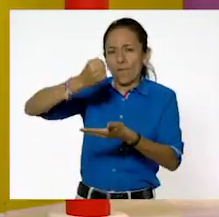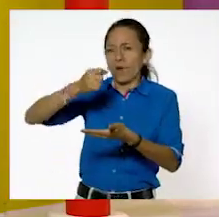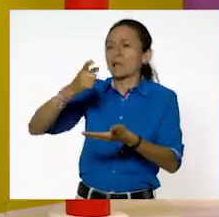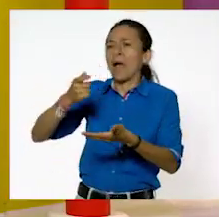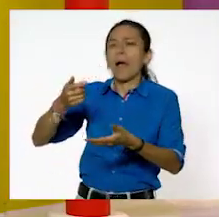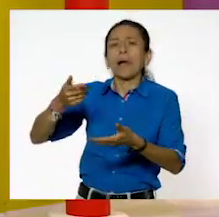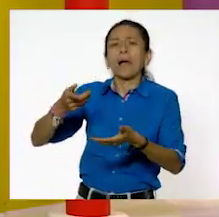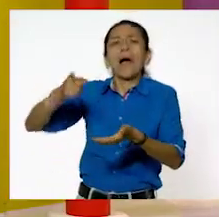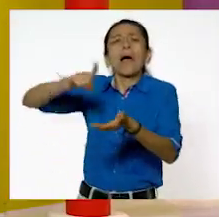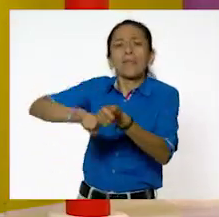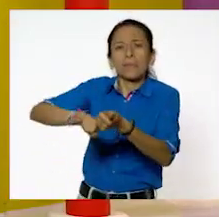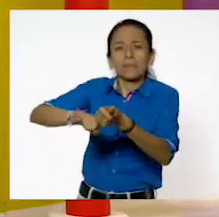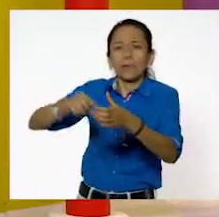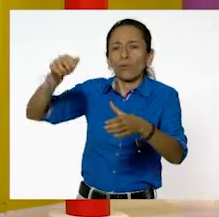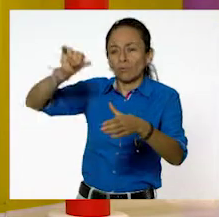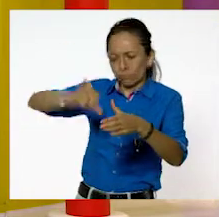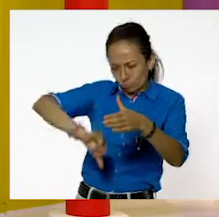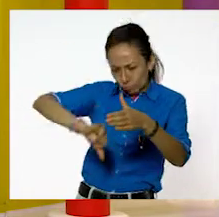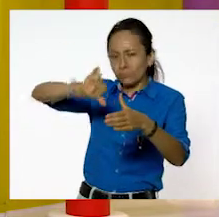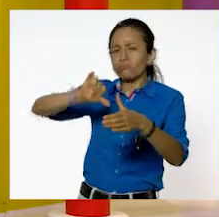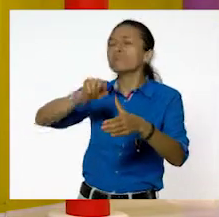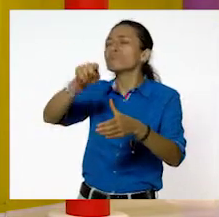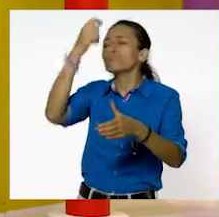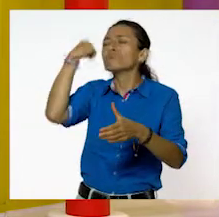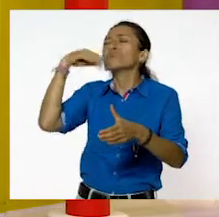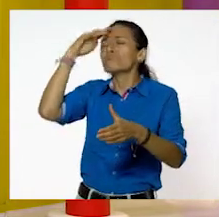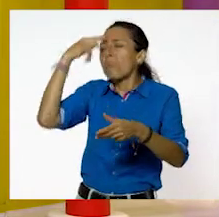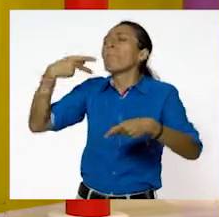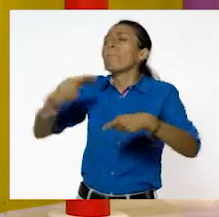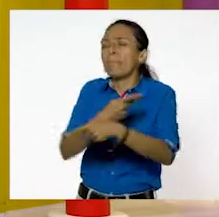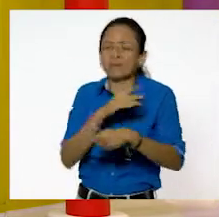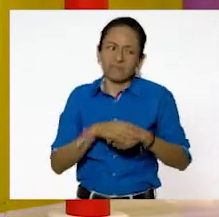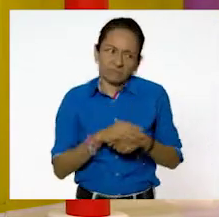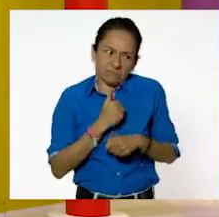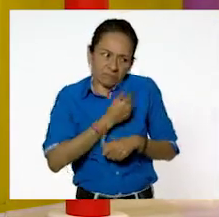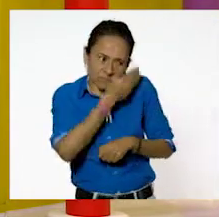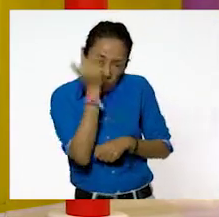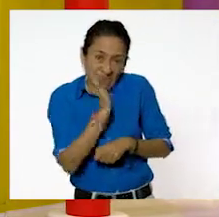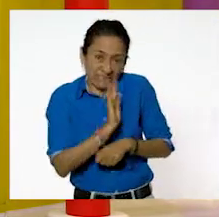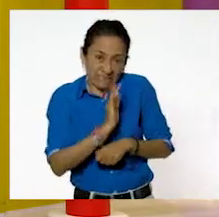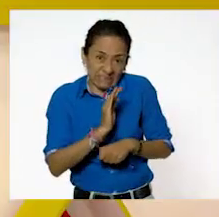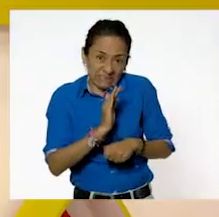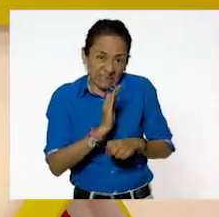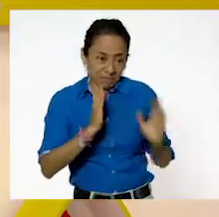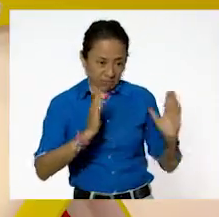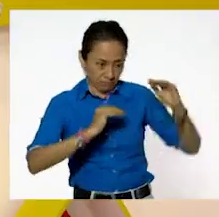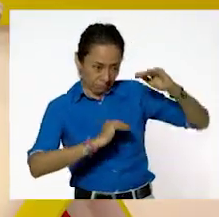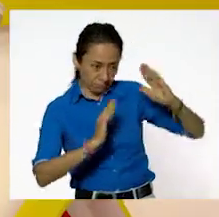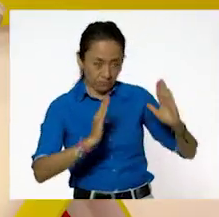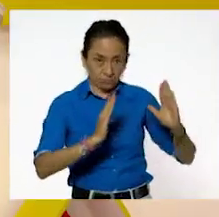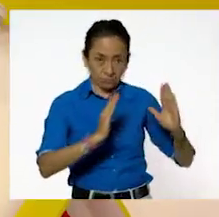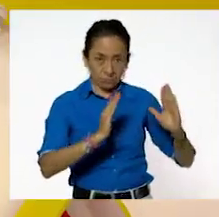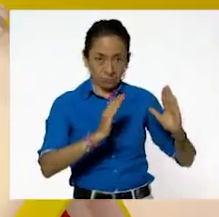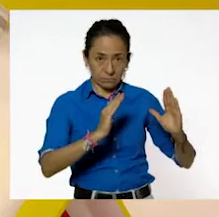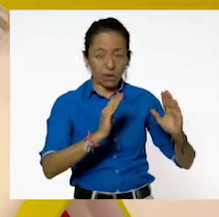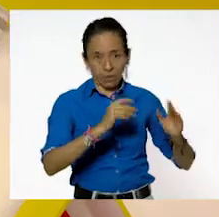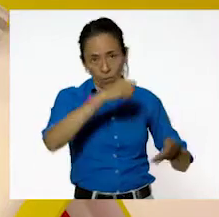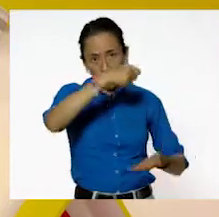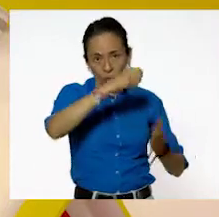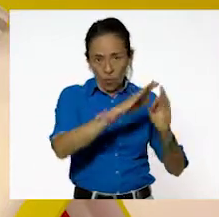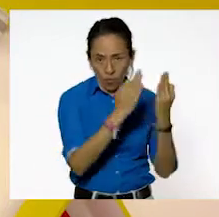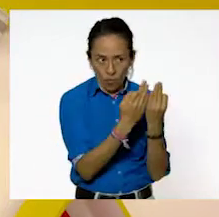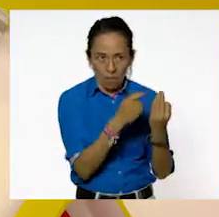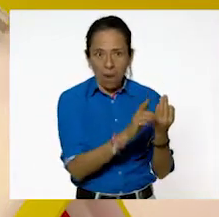Ay, pues no sé, tal vez tome la forma de la bolsa. Mira, fíjate bien. Aquí, por ejemplo,